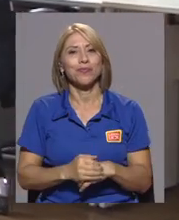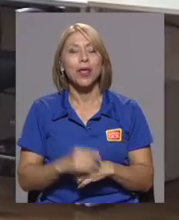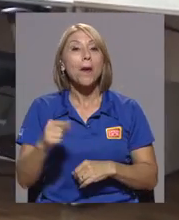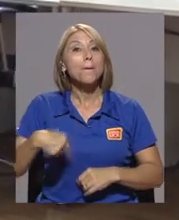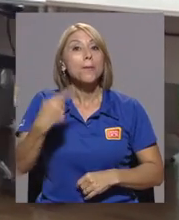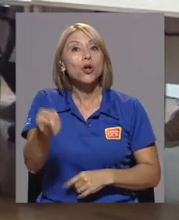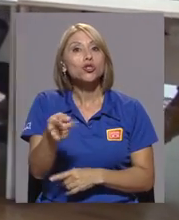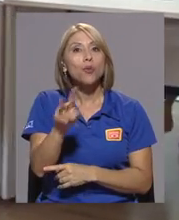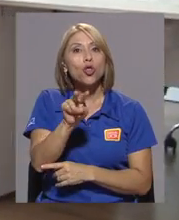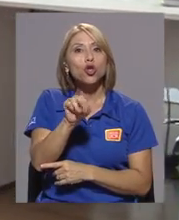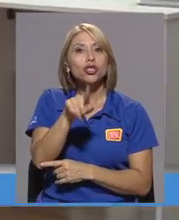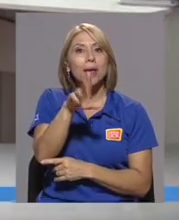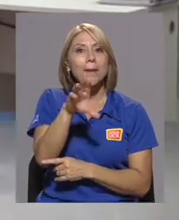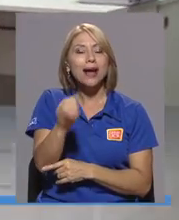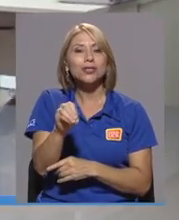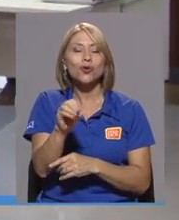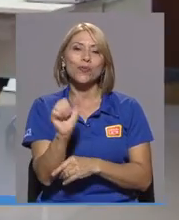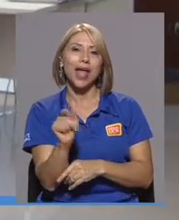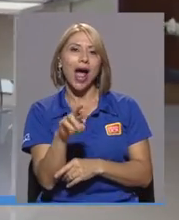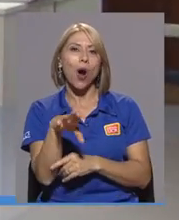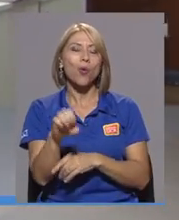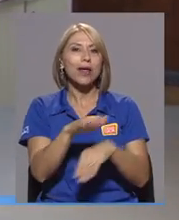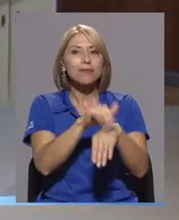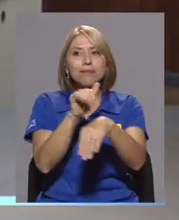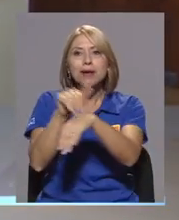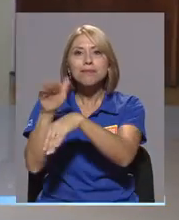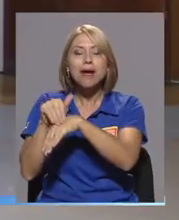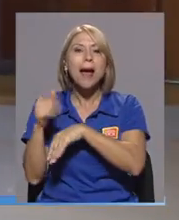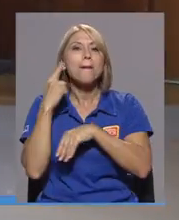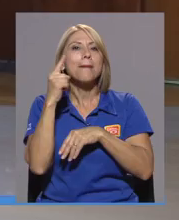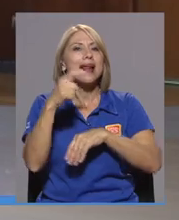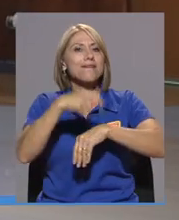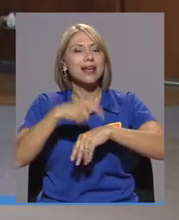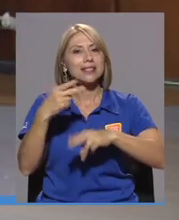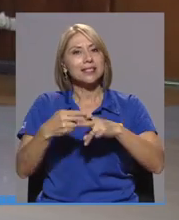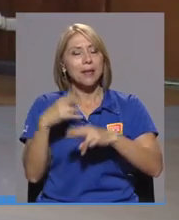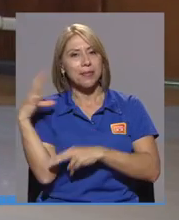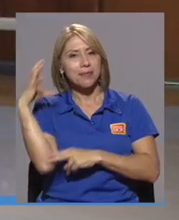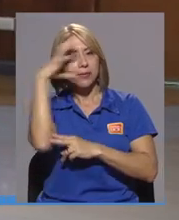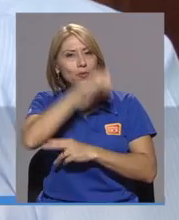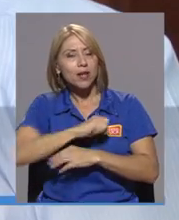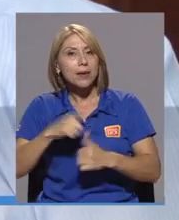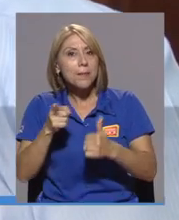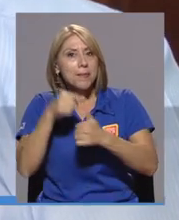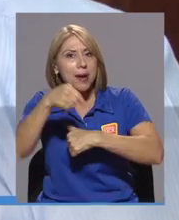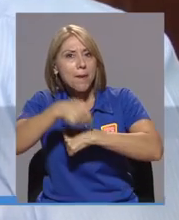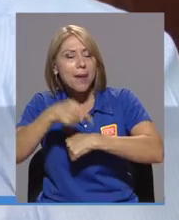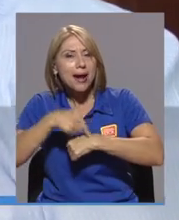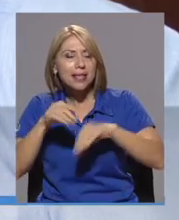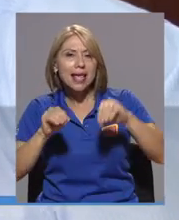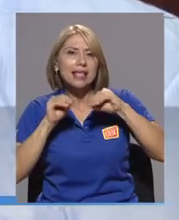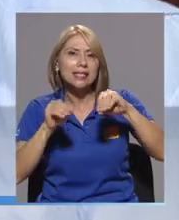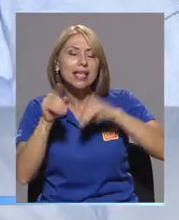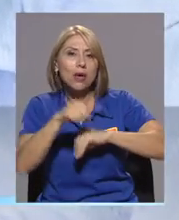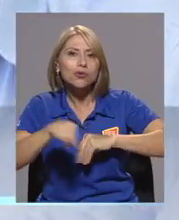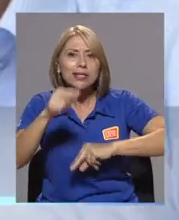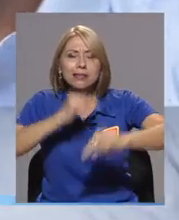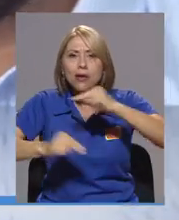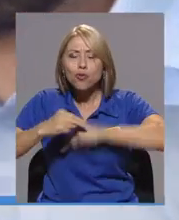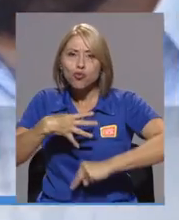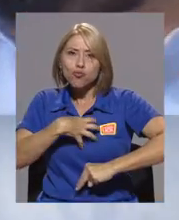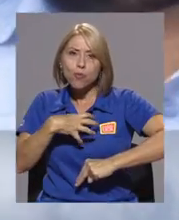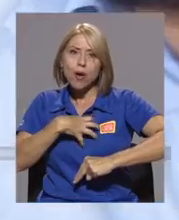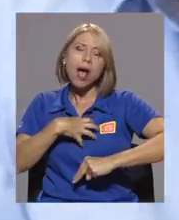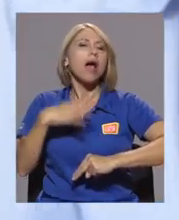El próximo 2 de marzo, auge abrirá convocatoria en la fase descubrir, que es la primera fase que le enseña a los emprendedores a emprender,